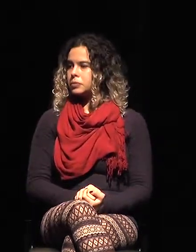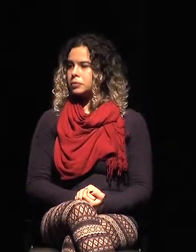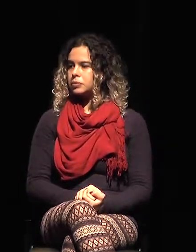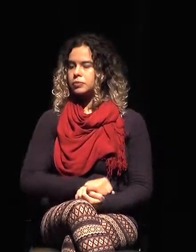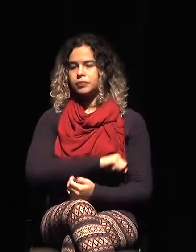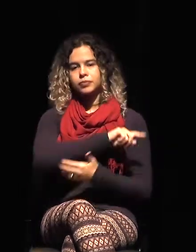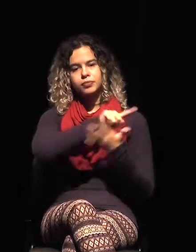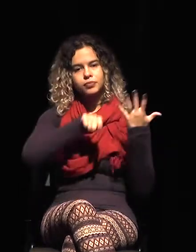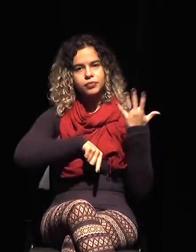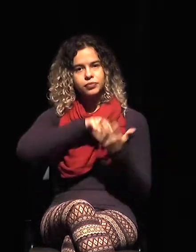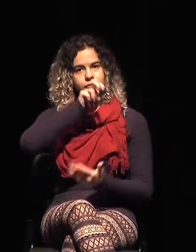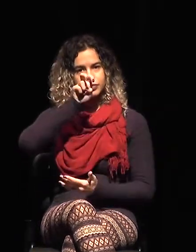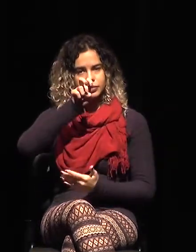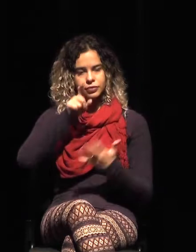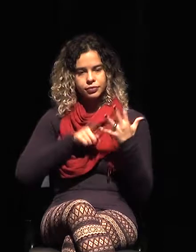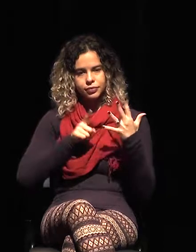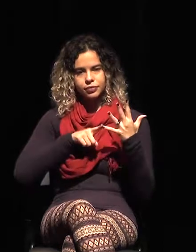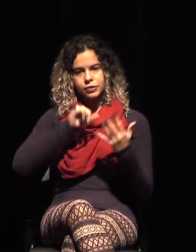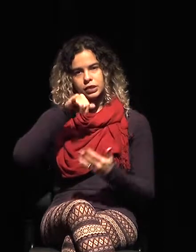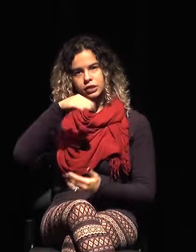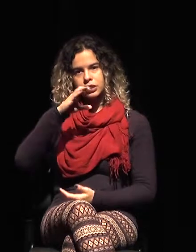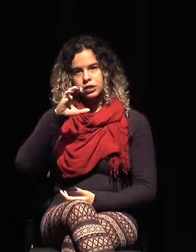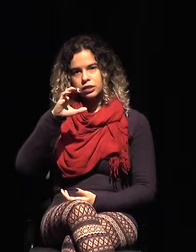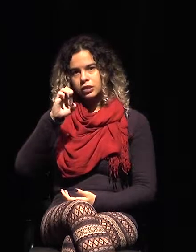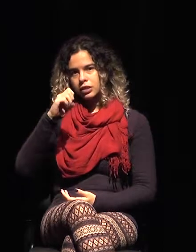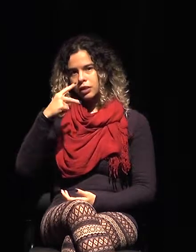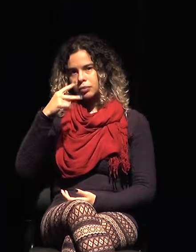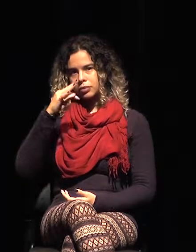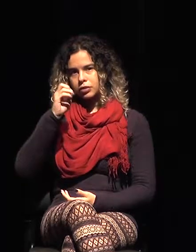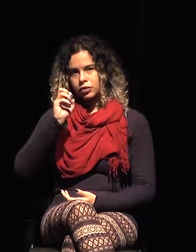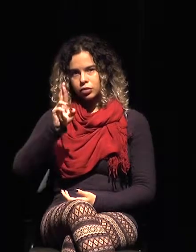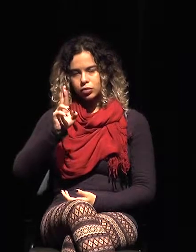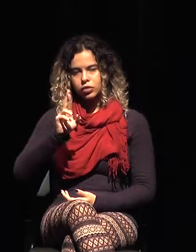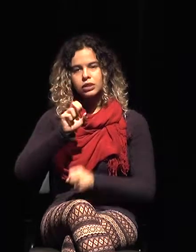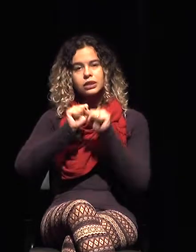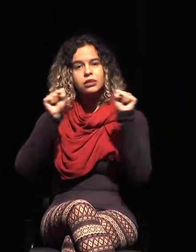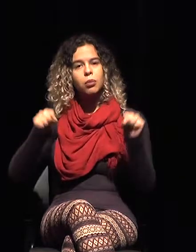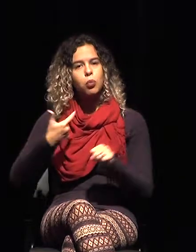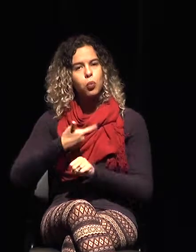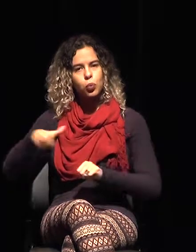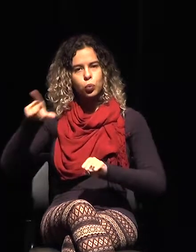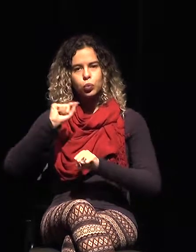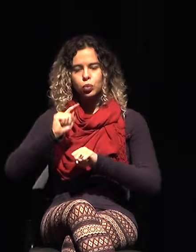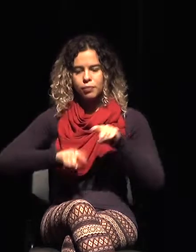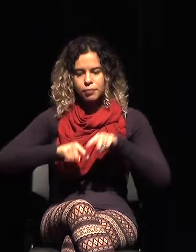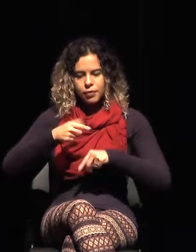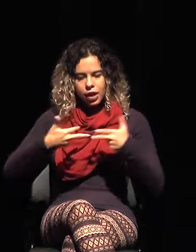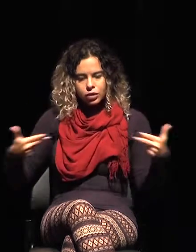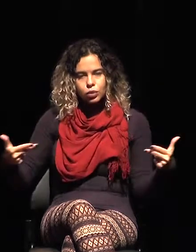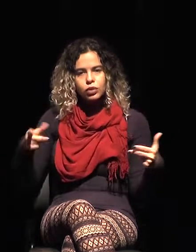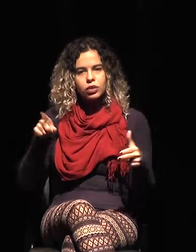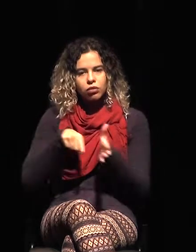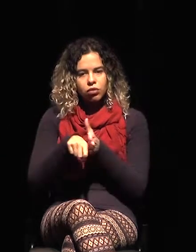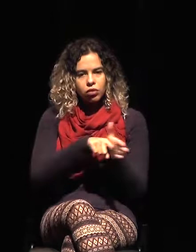Luego, Inceptor, que es otro sistema que lo trabajamos para mercancías, pero específicamente para cigarrillos,